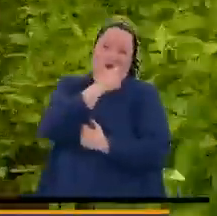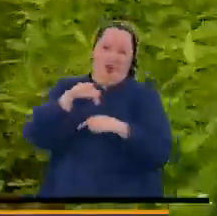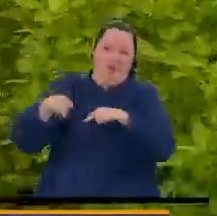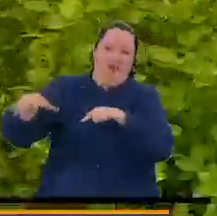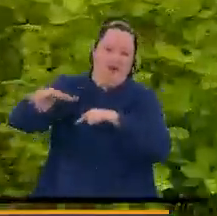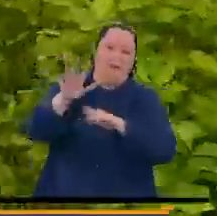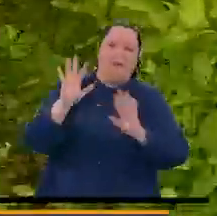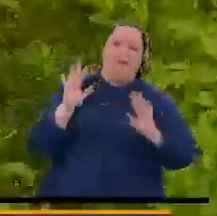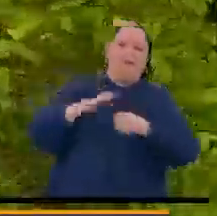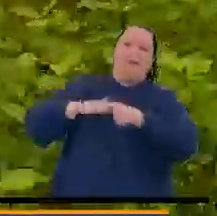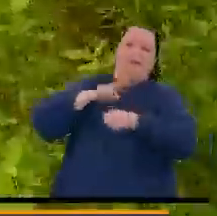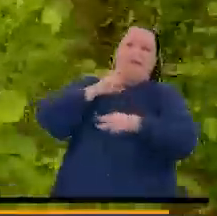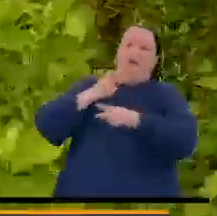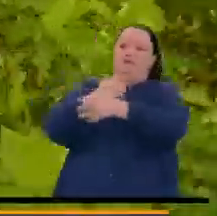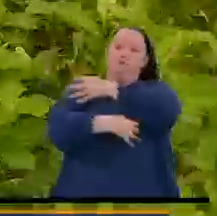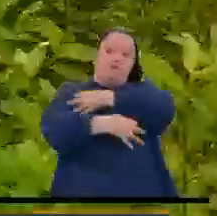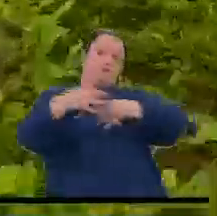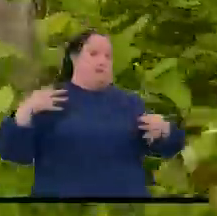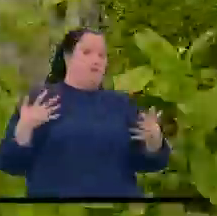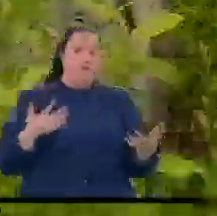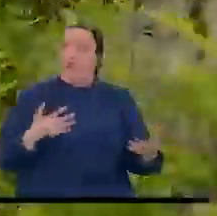si no sustituyen sus cultivos.